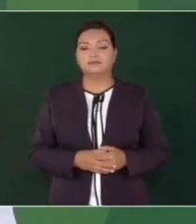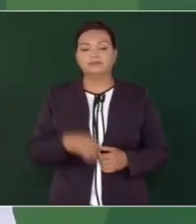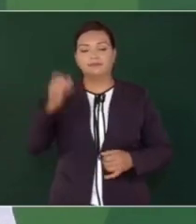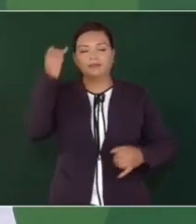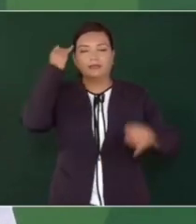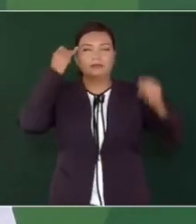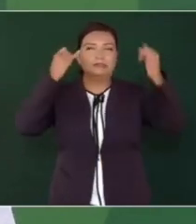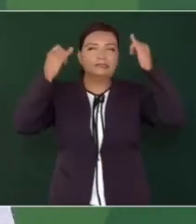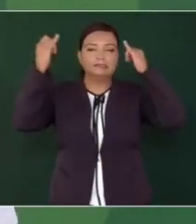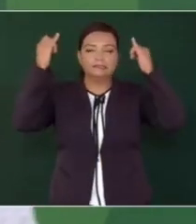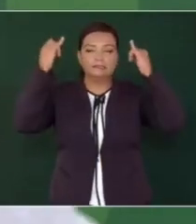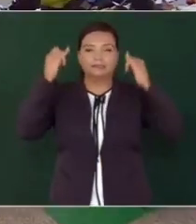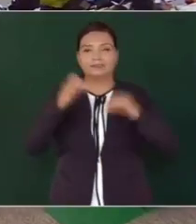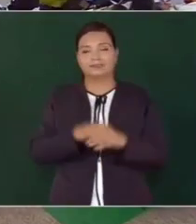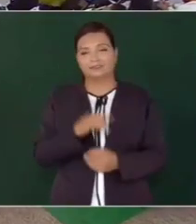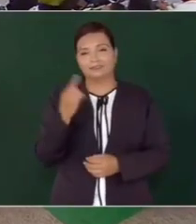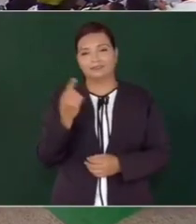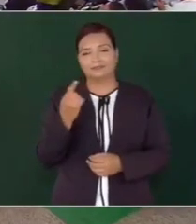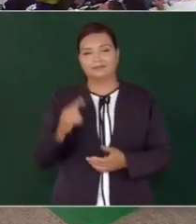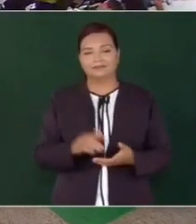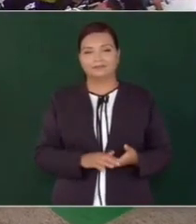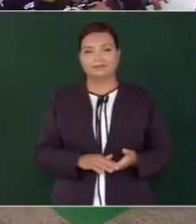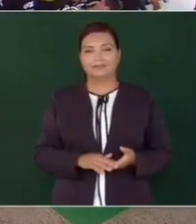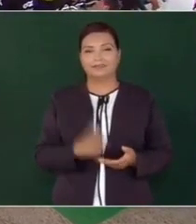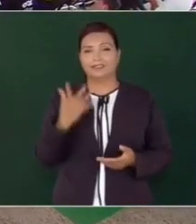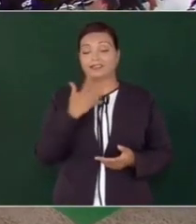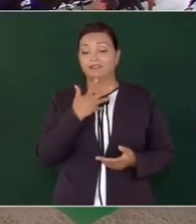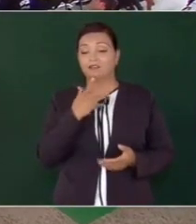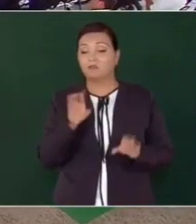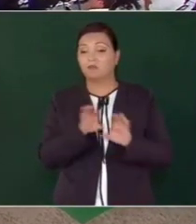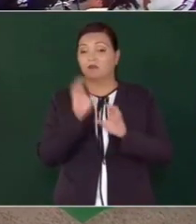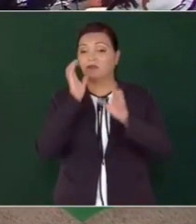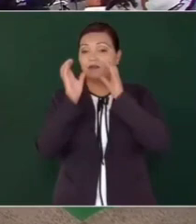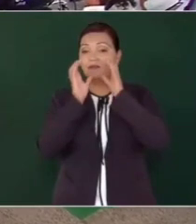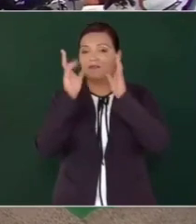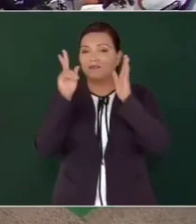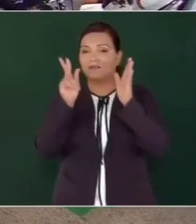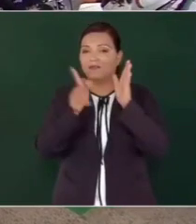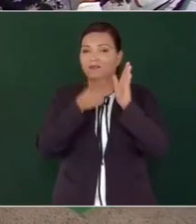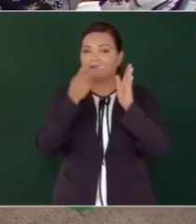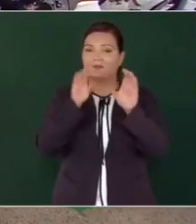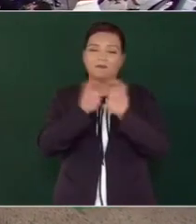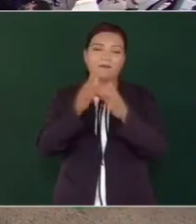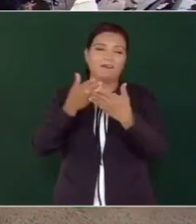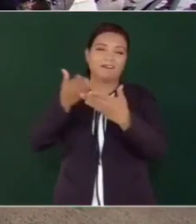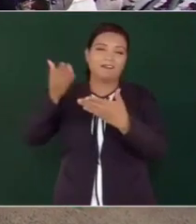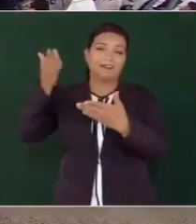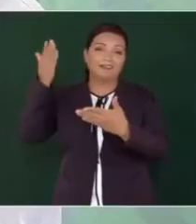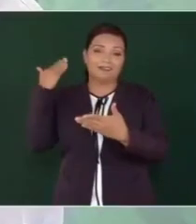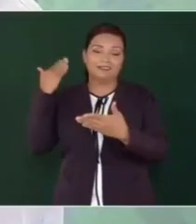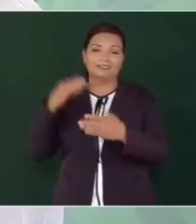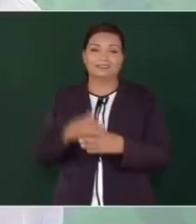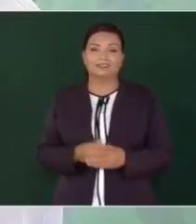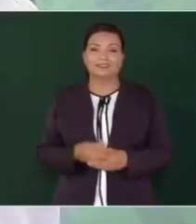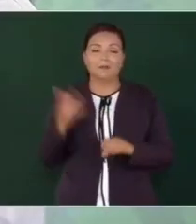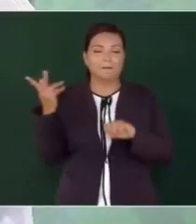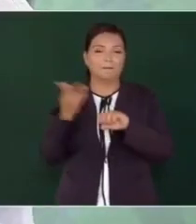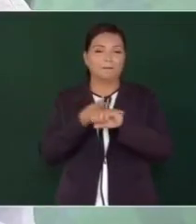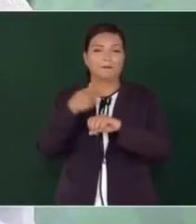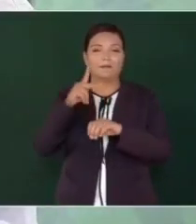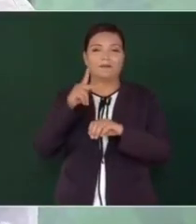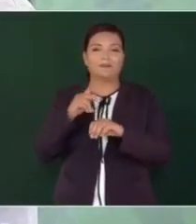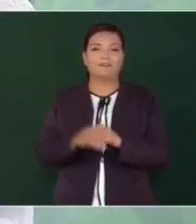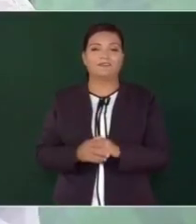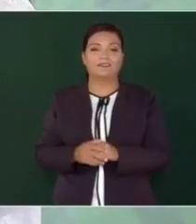Imagínense que tengamos comunicación de nuevo, como era antes, por